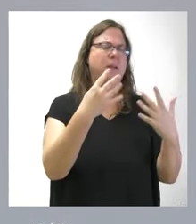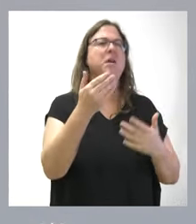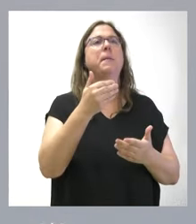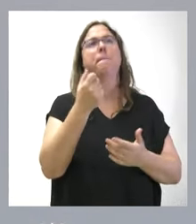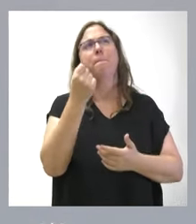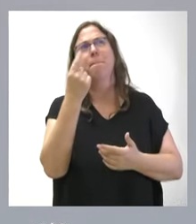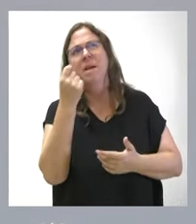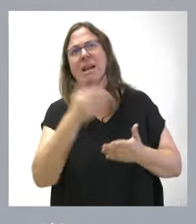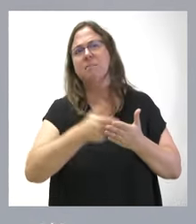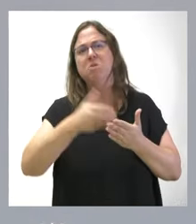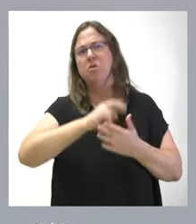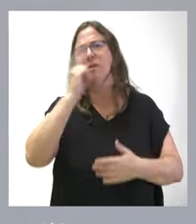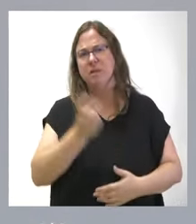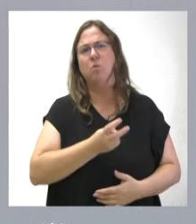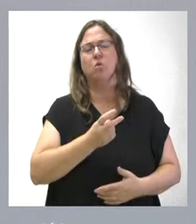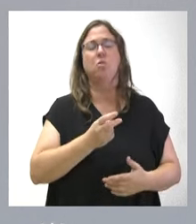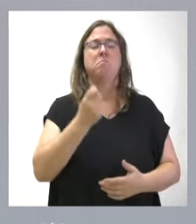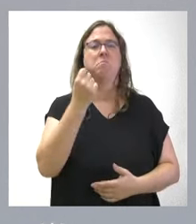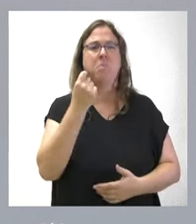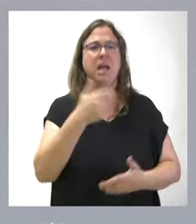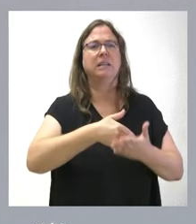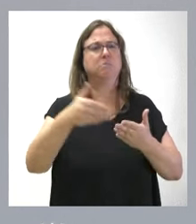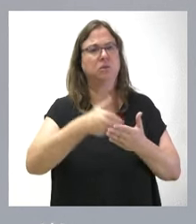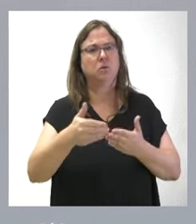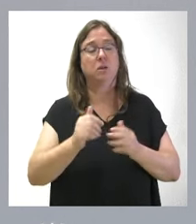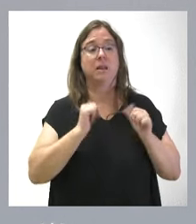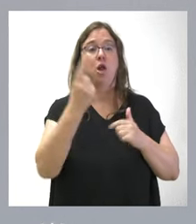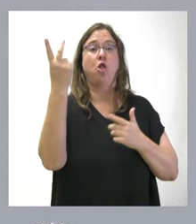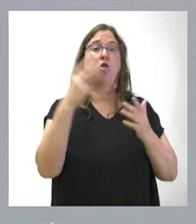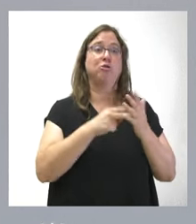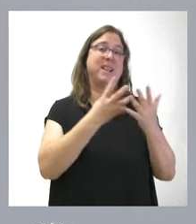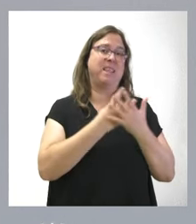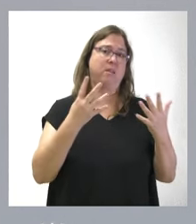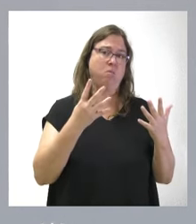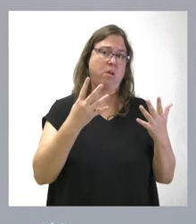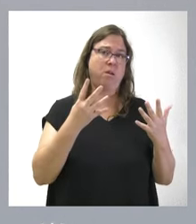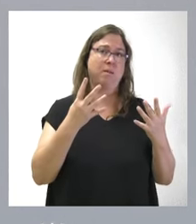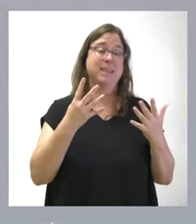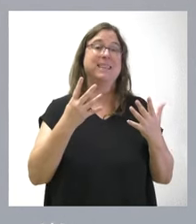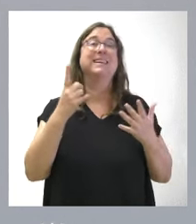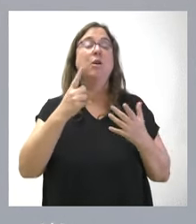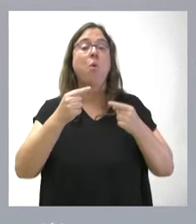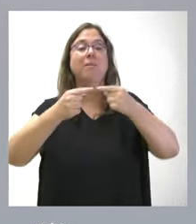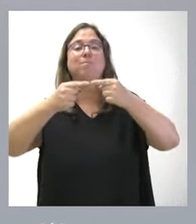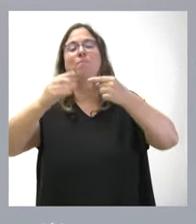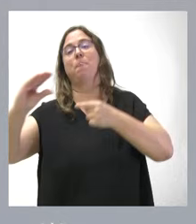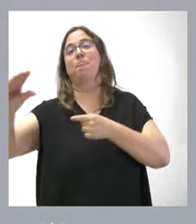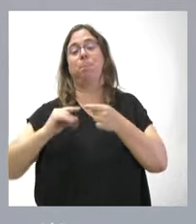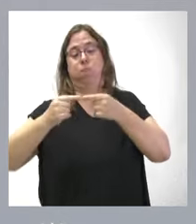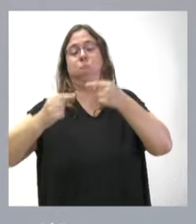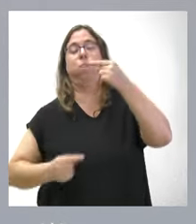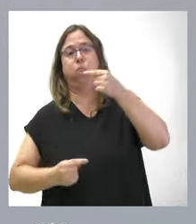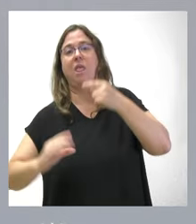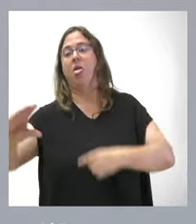de euros los acumulados desde el año 2019, la cantidad que correspondía como infrafinanciación. Pero, insisto,